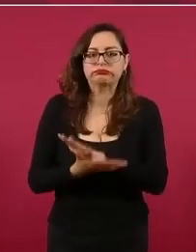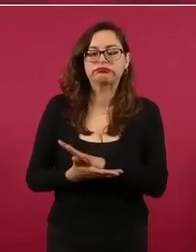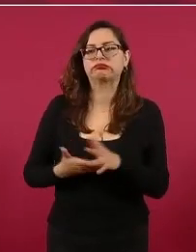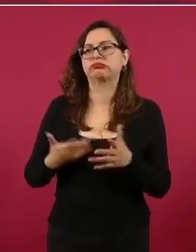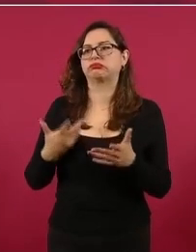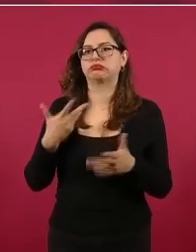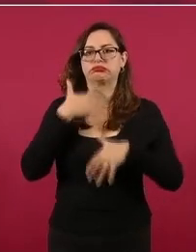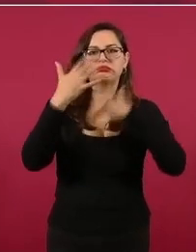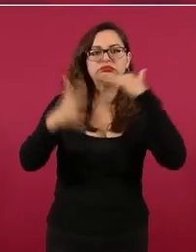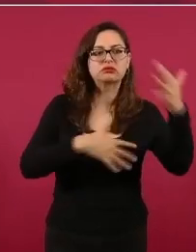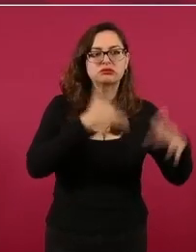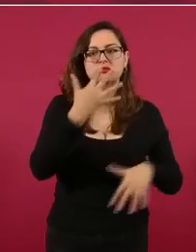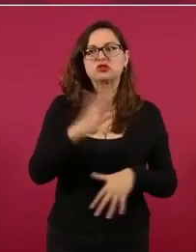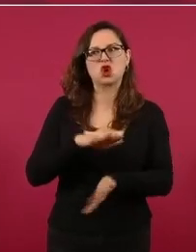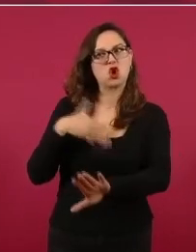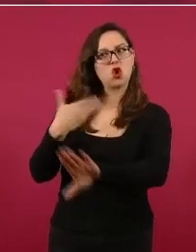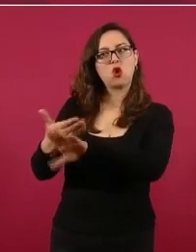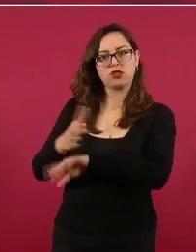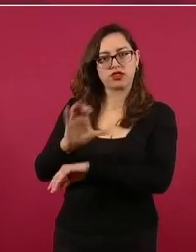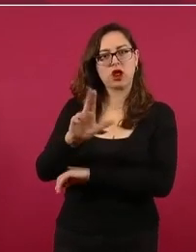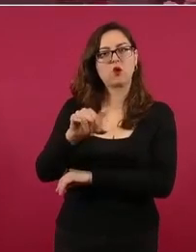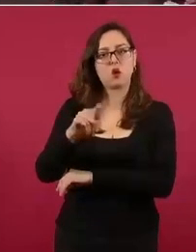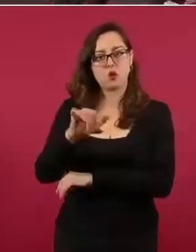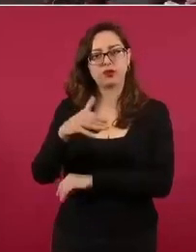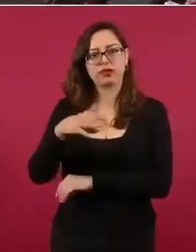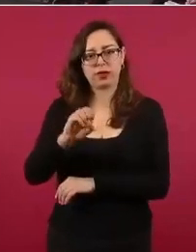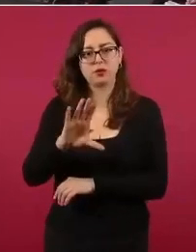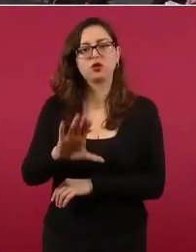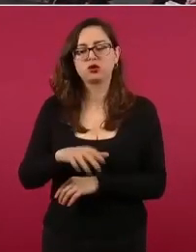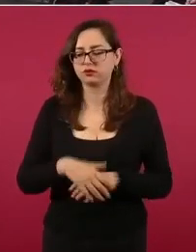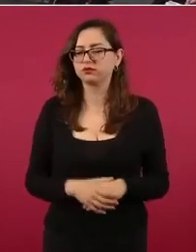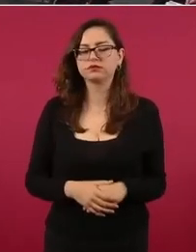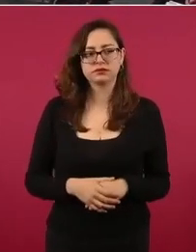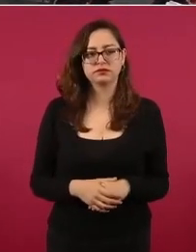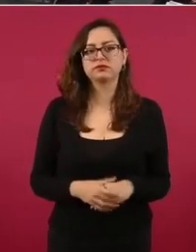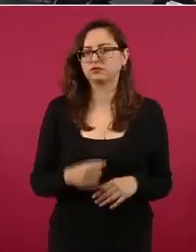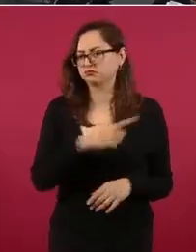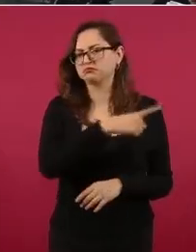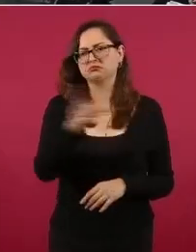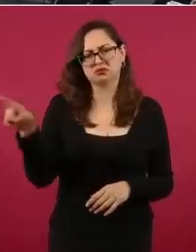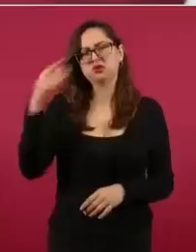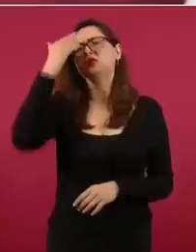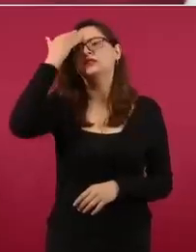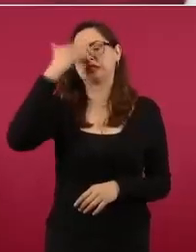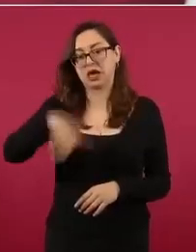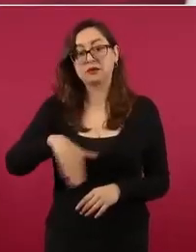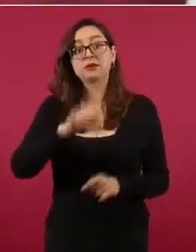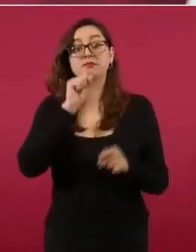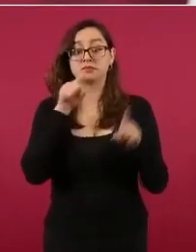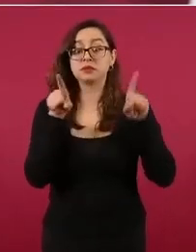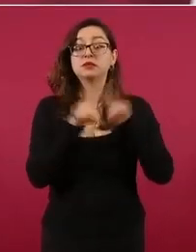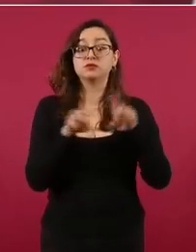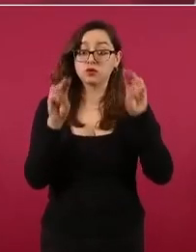la delincuencia